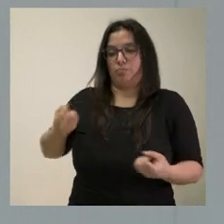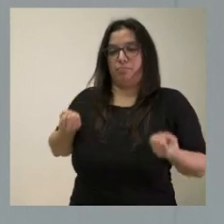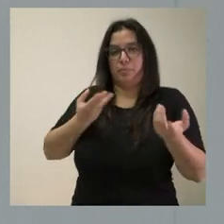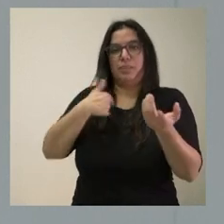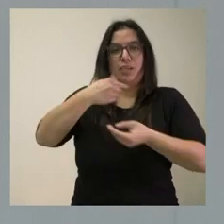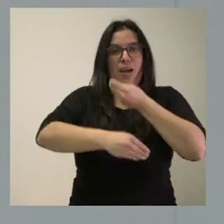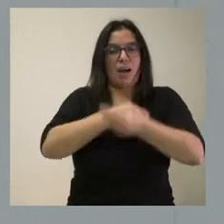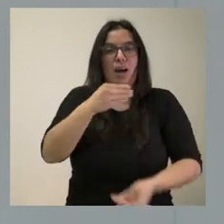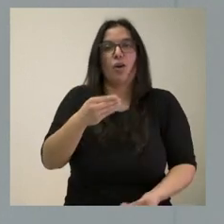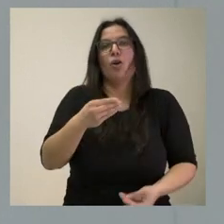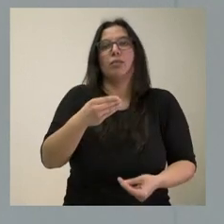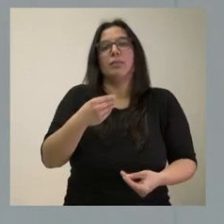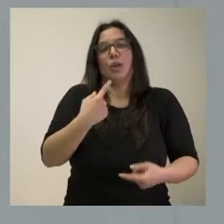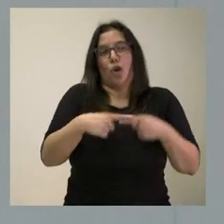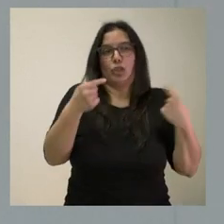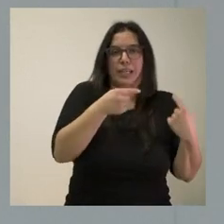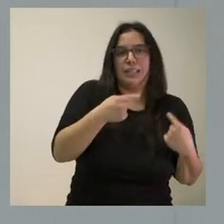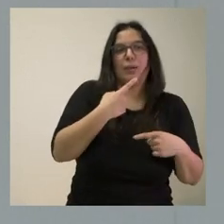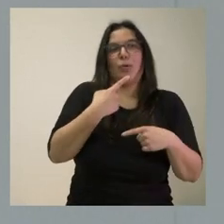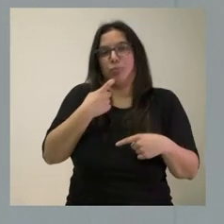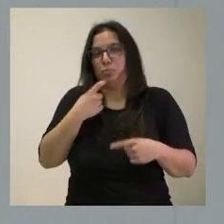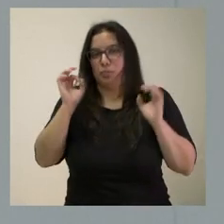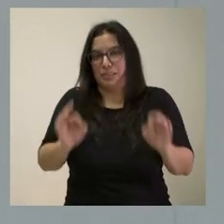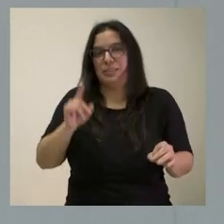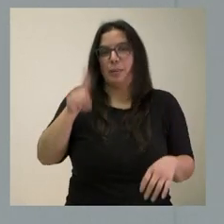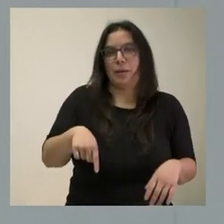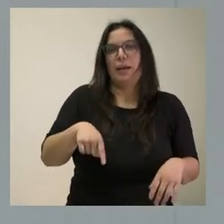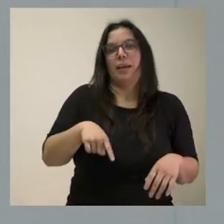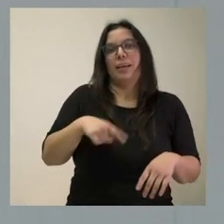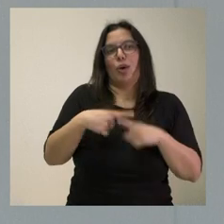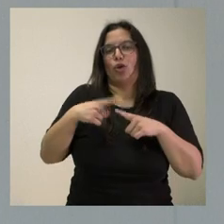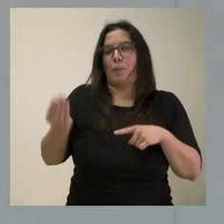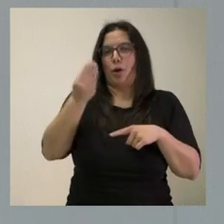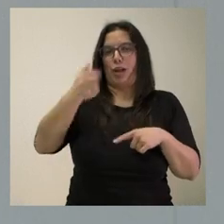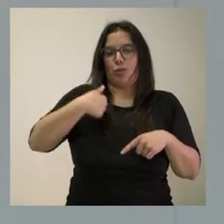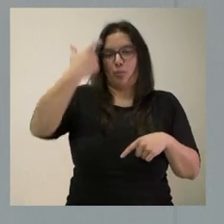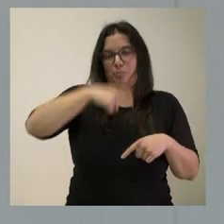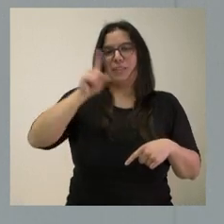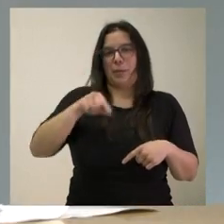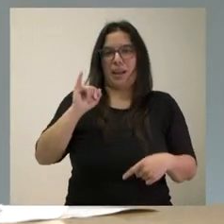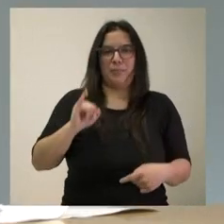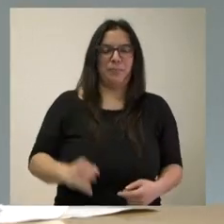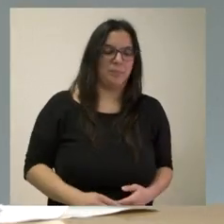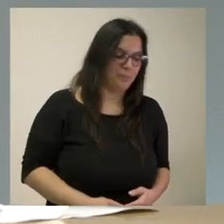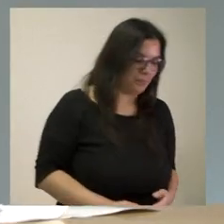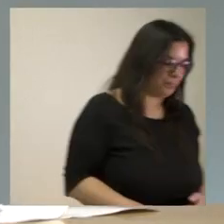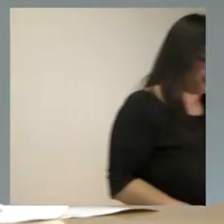eso es lo que hago con mis carencias, con mis deficiencias y con mis ámbitos de mejora, que seguro que yo personalmente también los tengo. Sí,